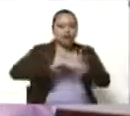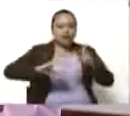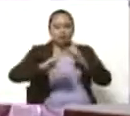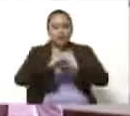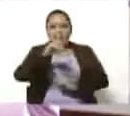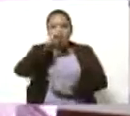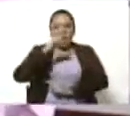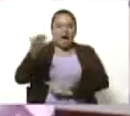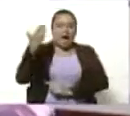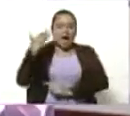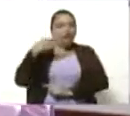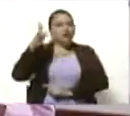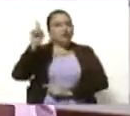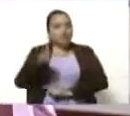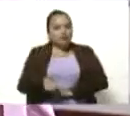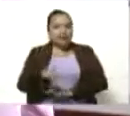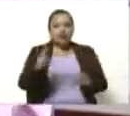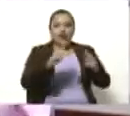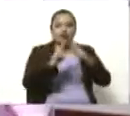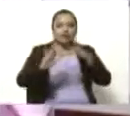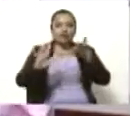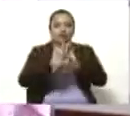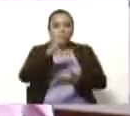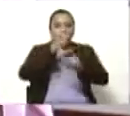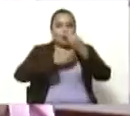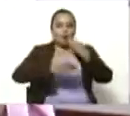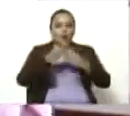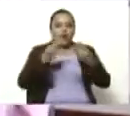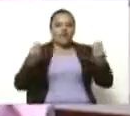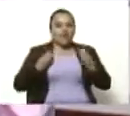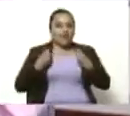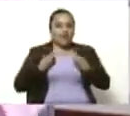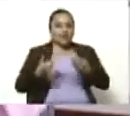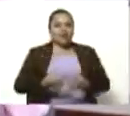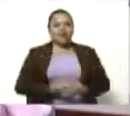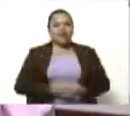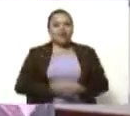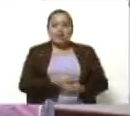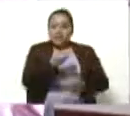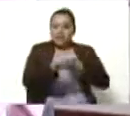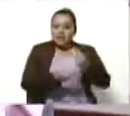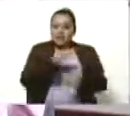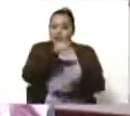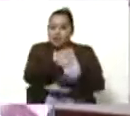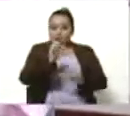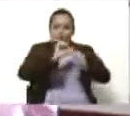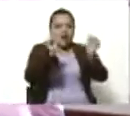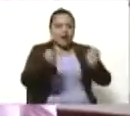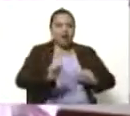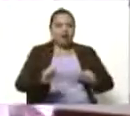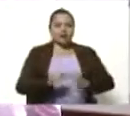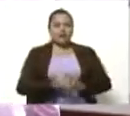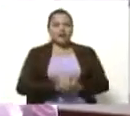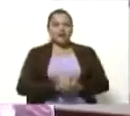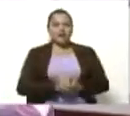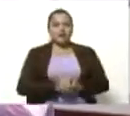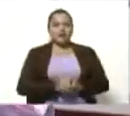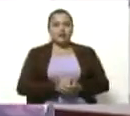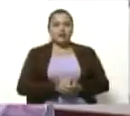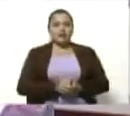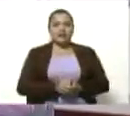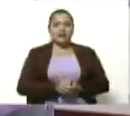saber de nuestra gastronomía, de nuestra vida cotidiana y hacer de eso un arte. Algunos hacen